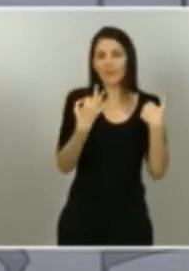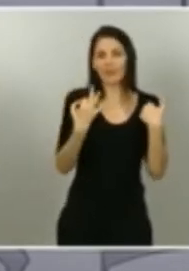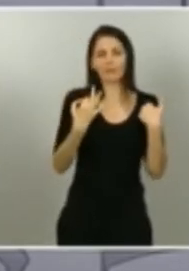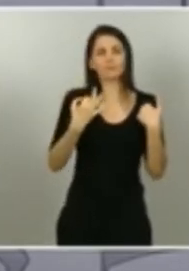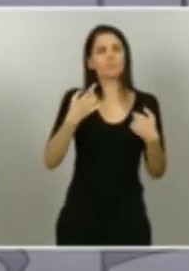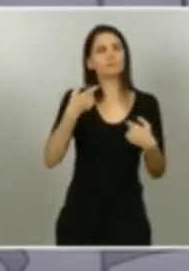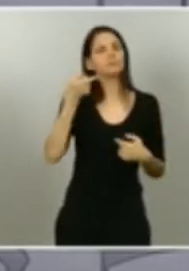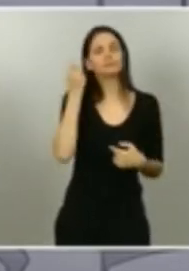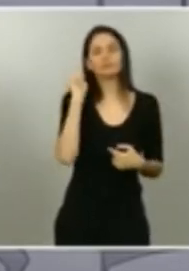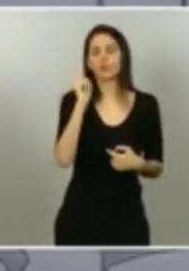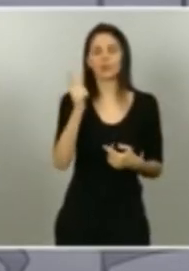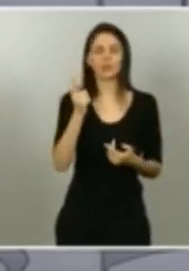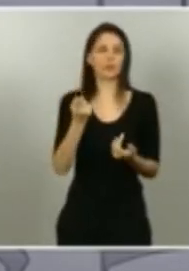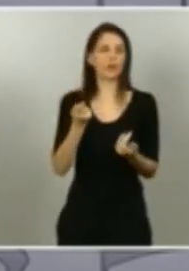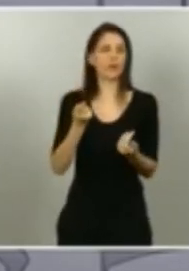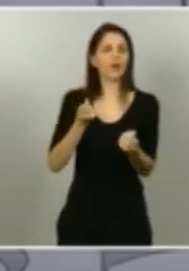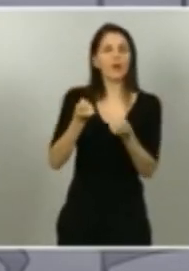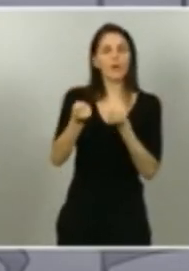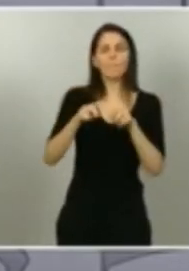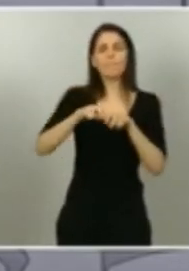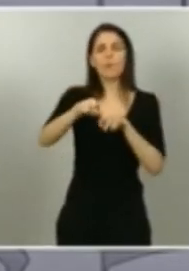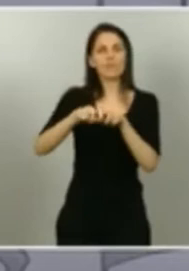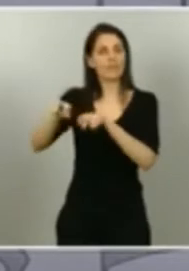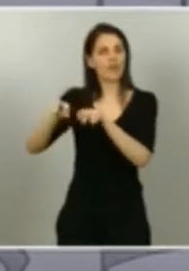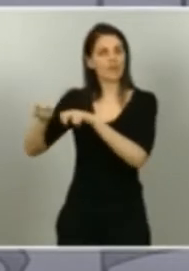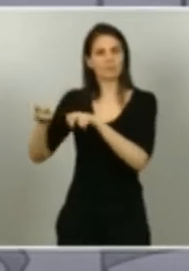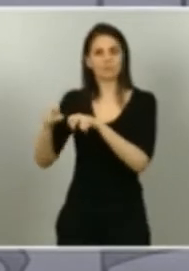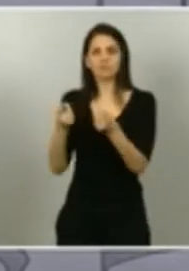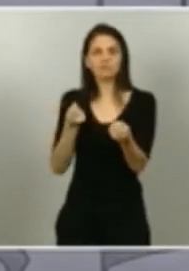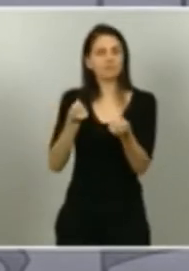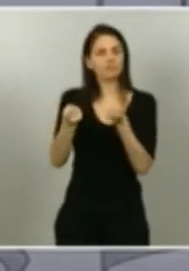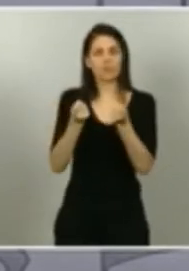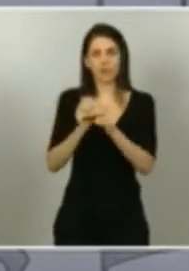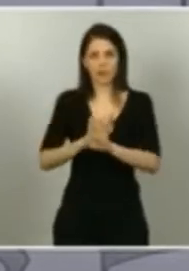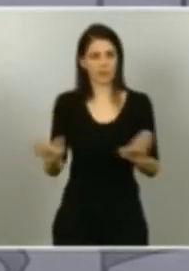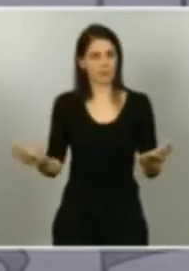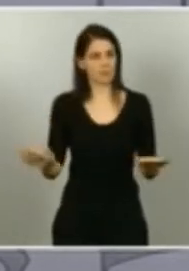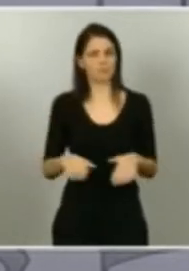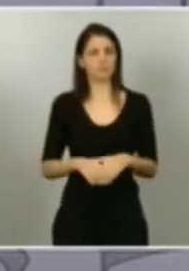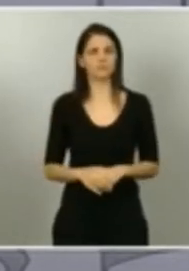la movilidad. Cuando estamos a punto de conseguirlo,